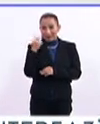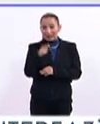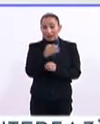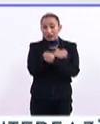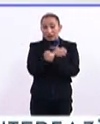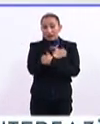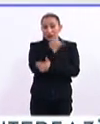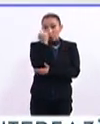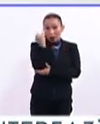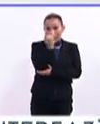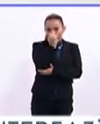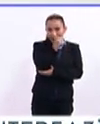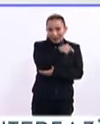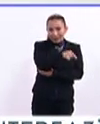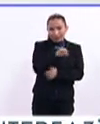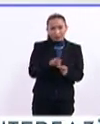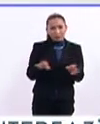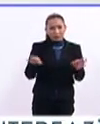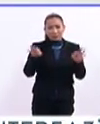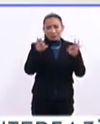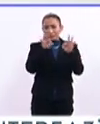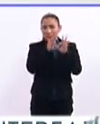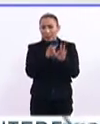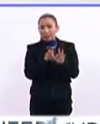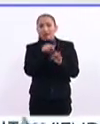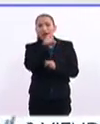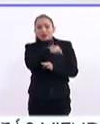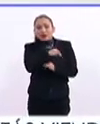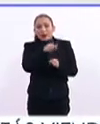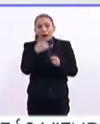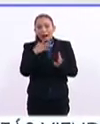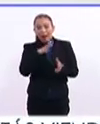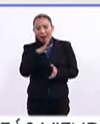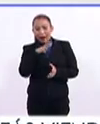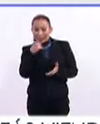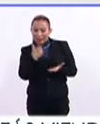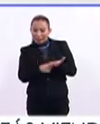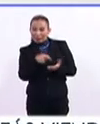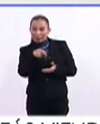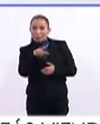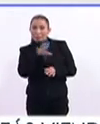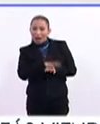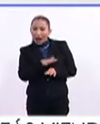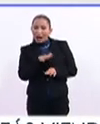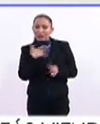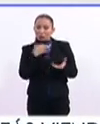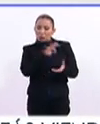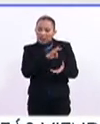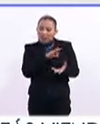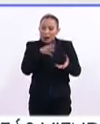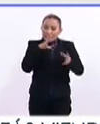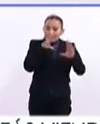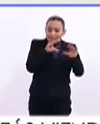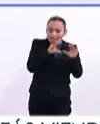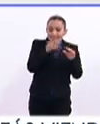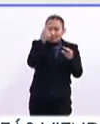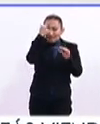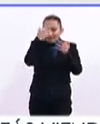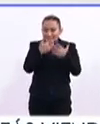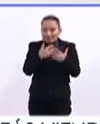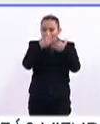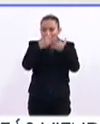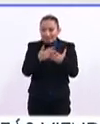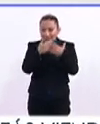La educación preescolar es fundamental, ahí es donde se encuentra más maleable la plasticidad cerebral de los